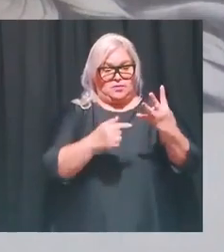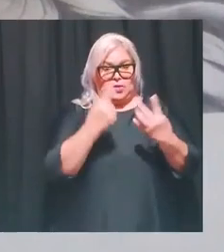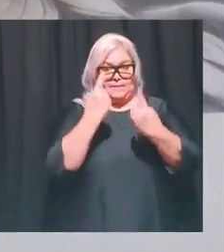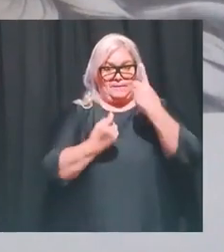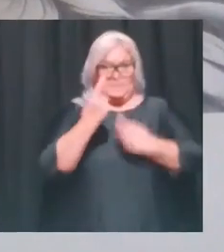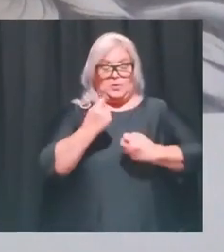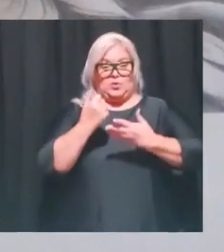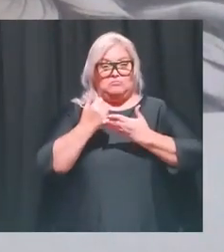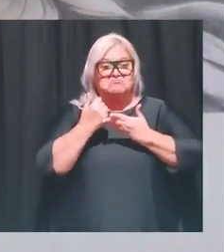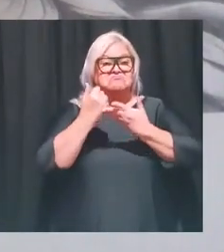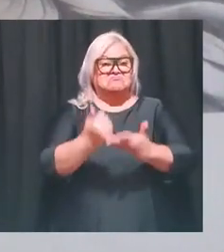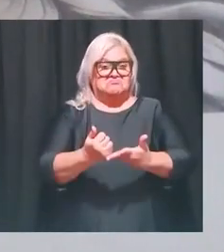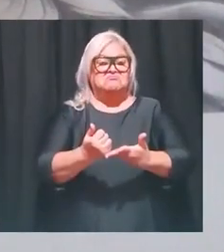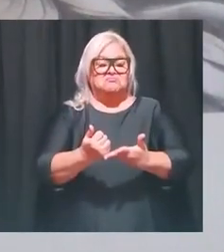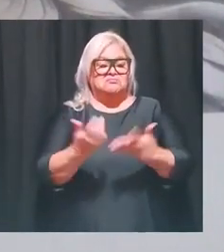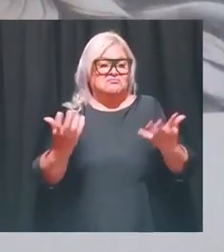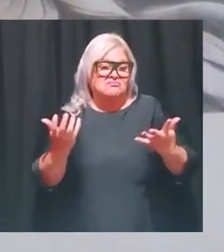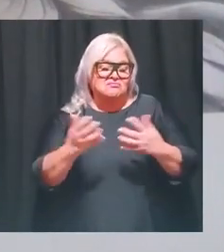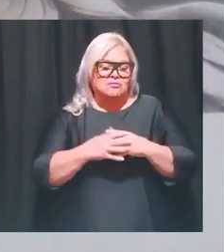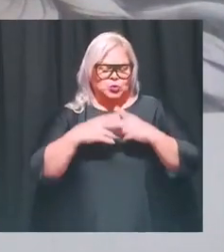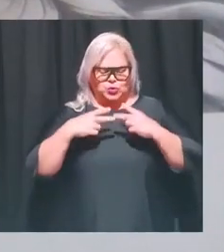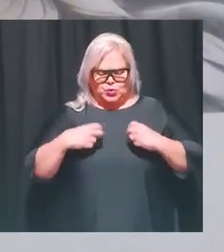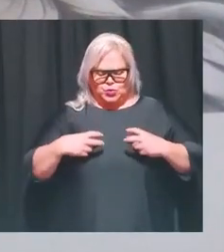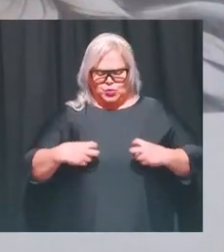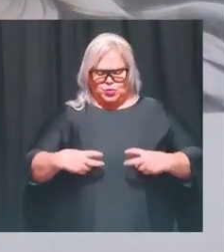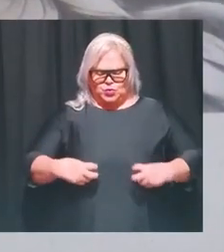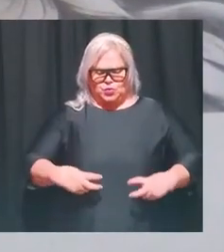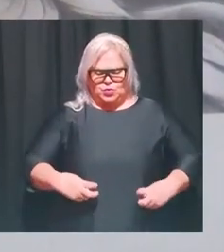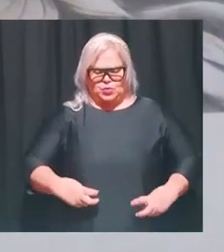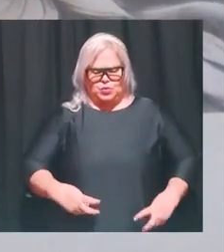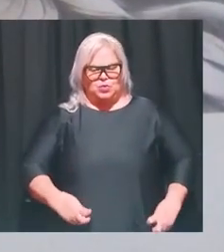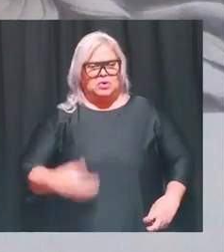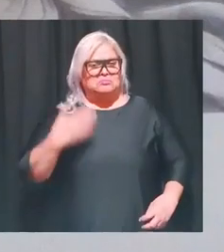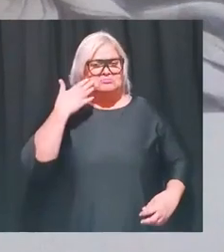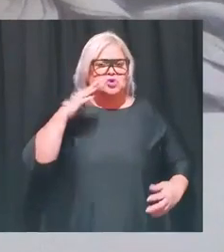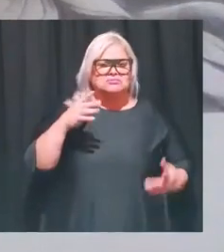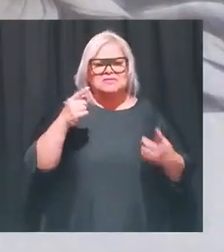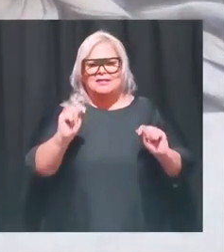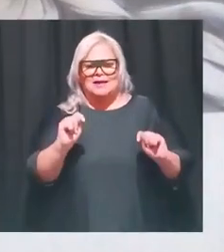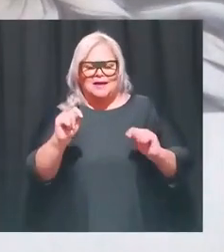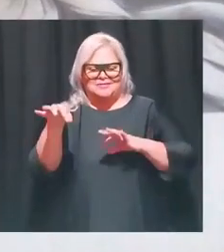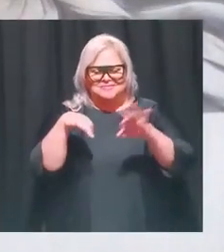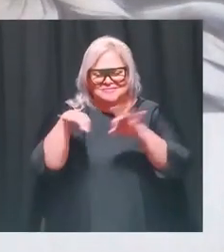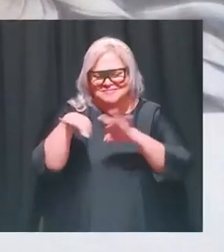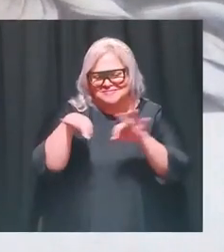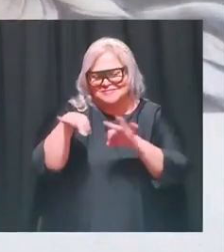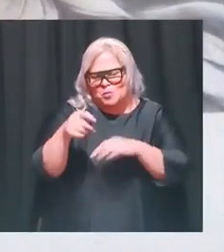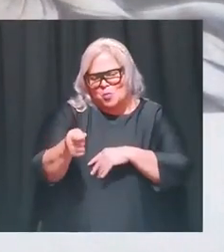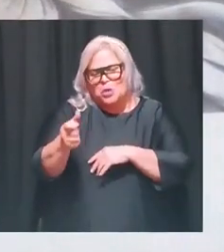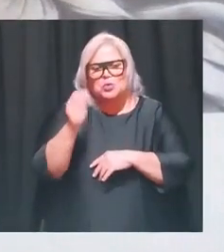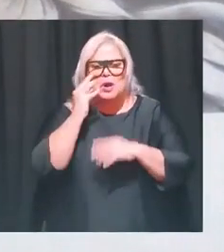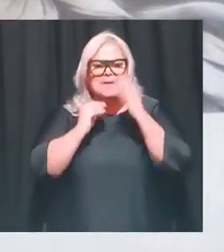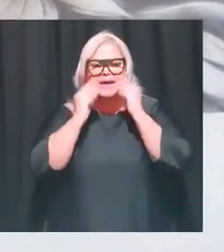puede ayudar a a no sé como tratar de definir un poquitito más la experiencia